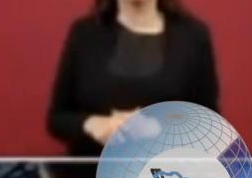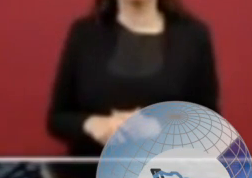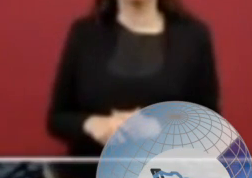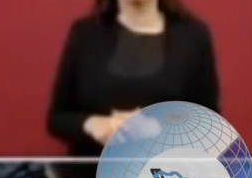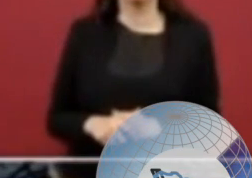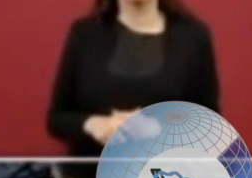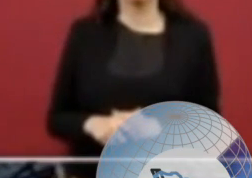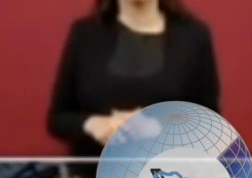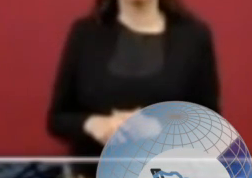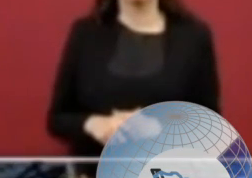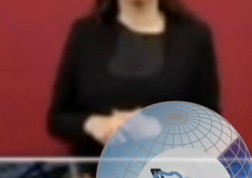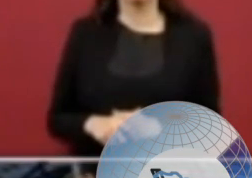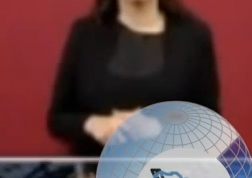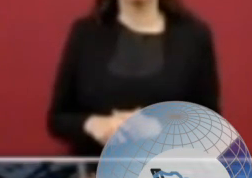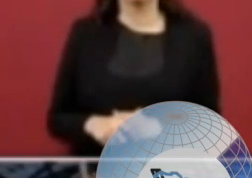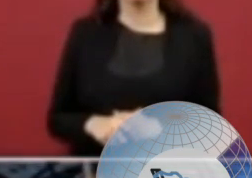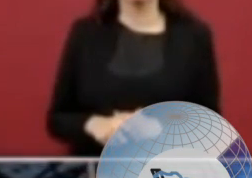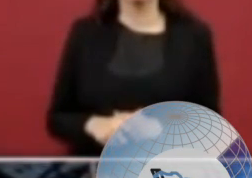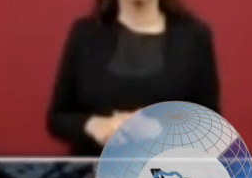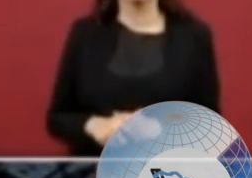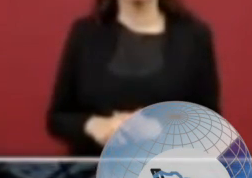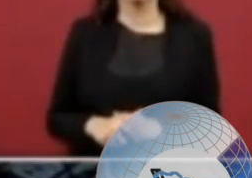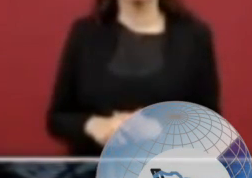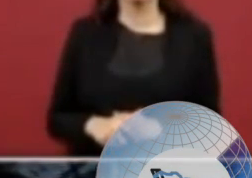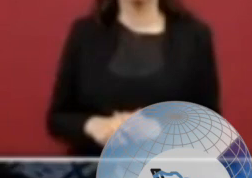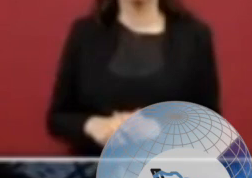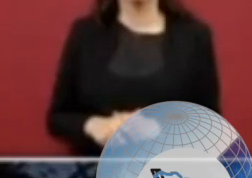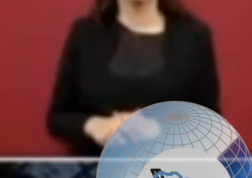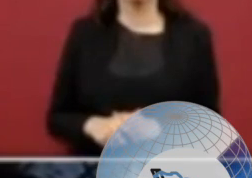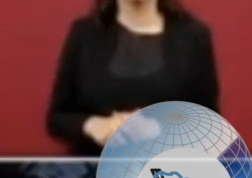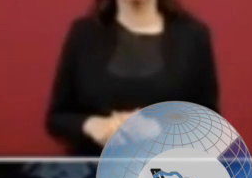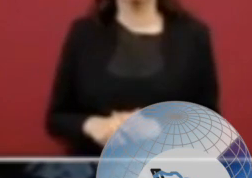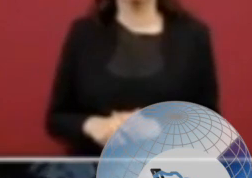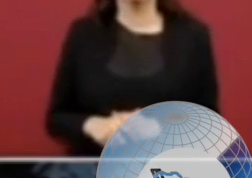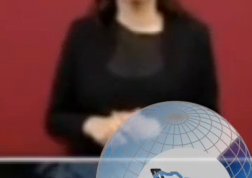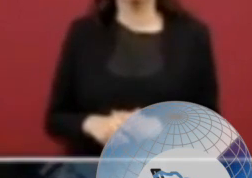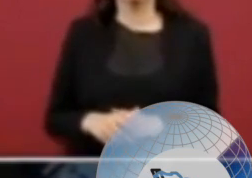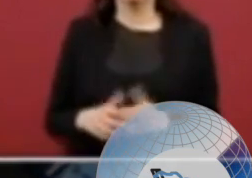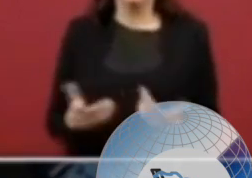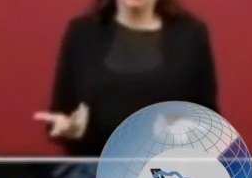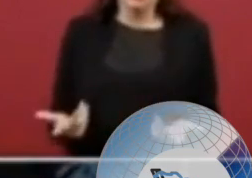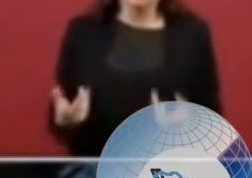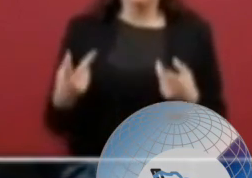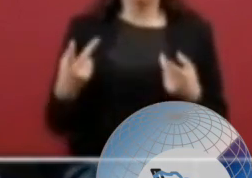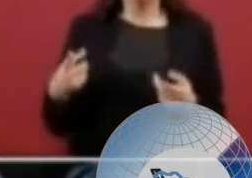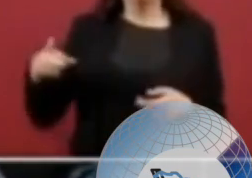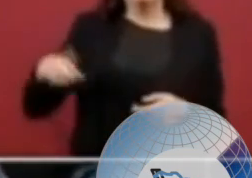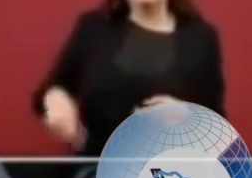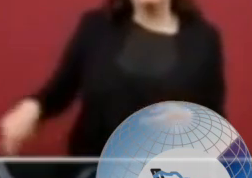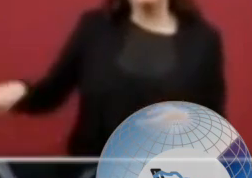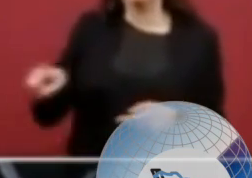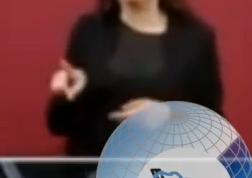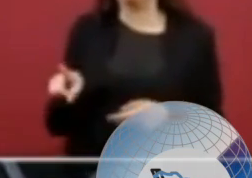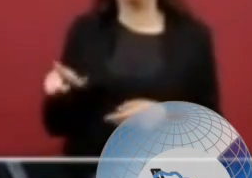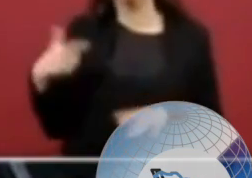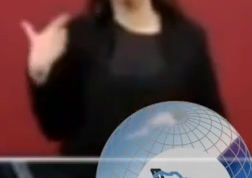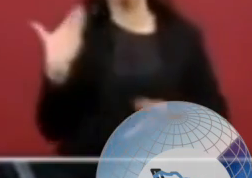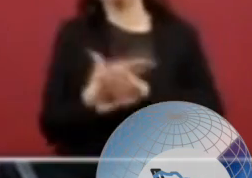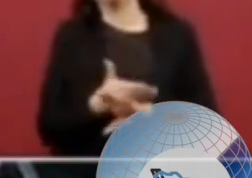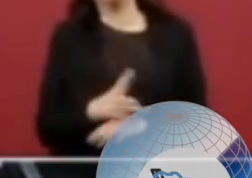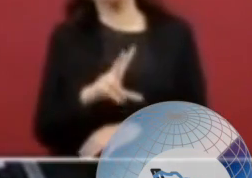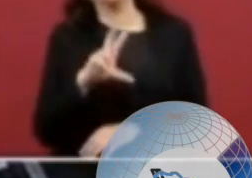La oposición sostiene que se afecta